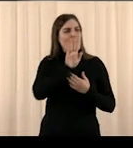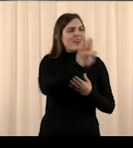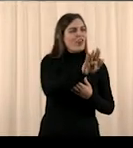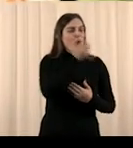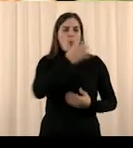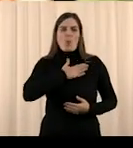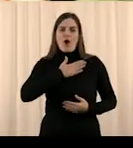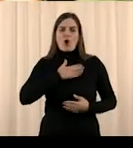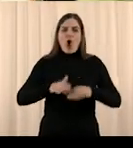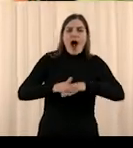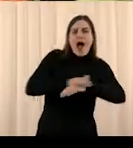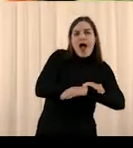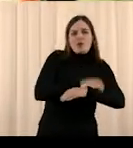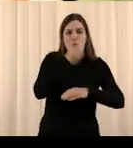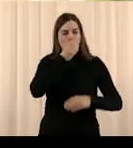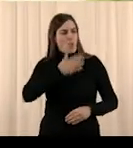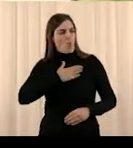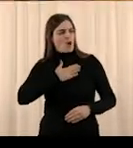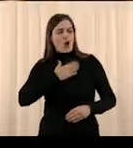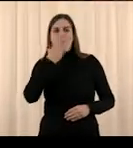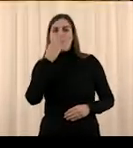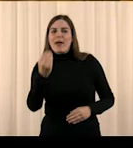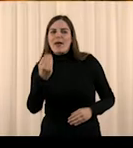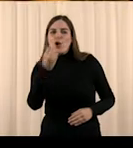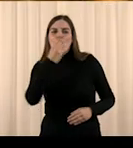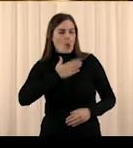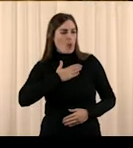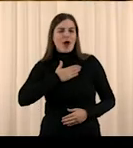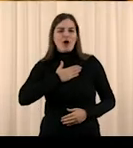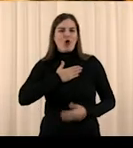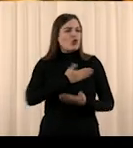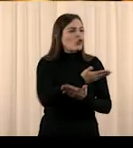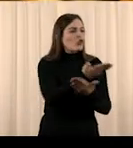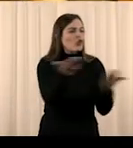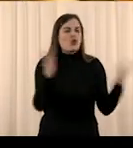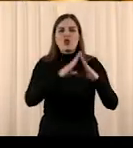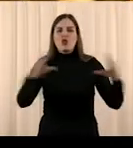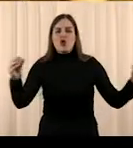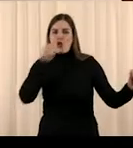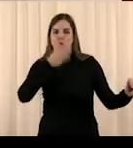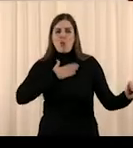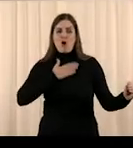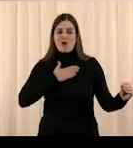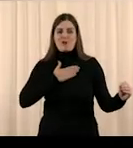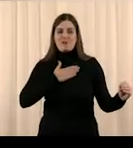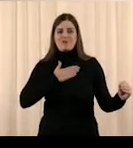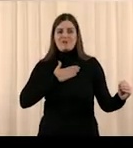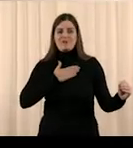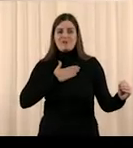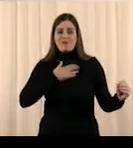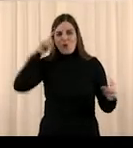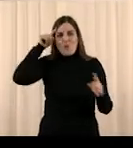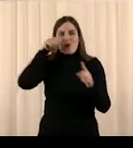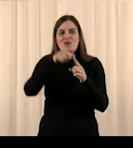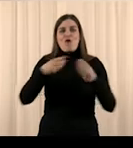Que tu gato sea bueno. Que tu perro sea bueno. Y que todo sea bueno. Y ese es tu